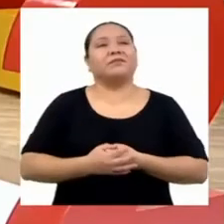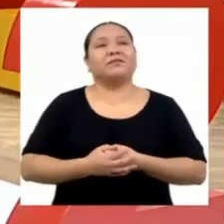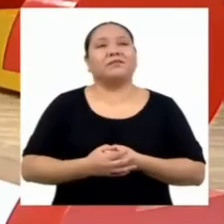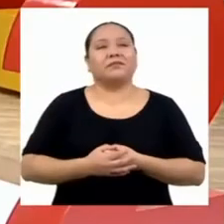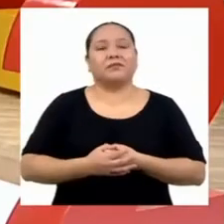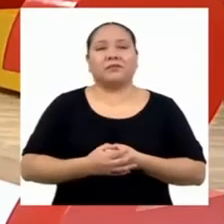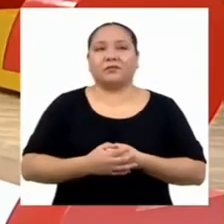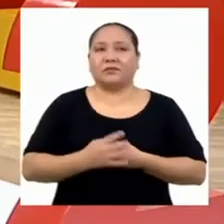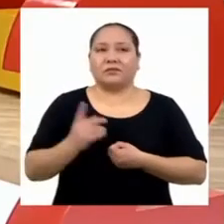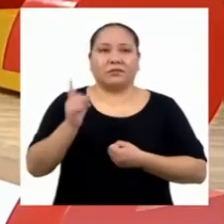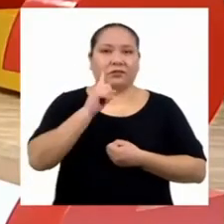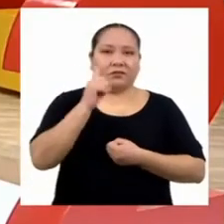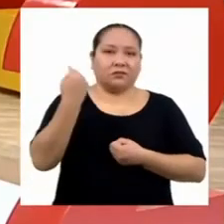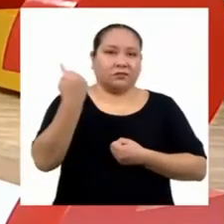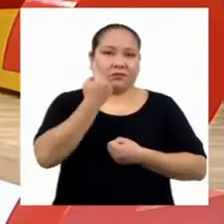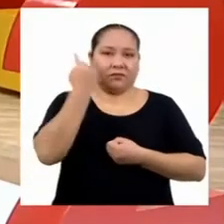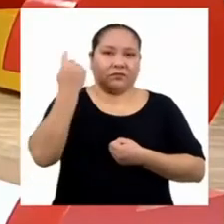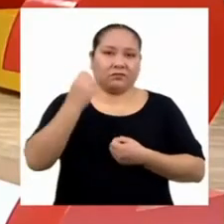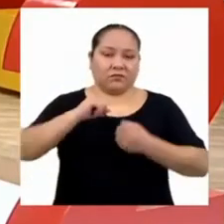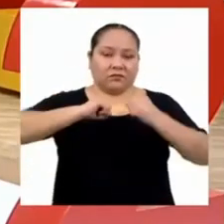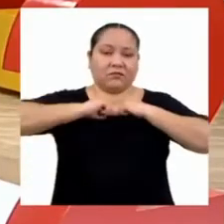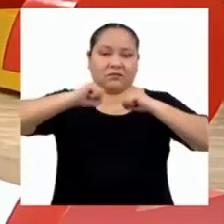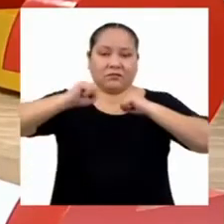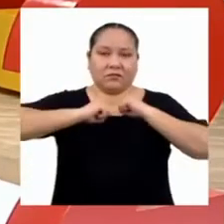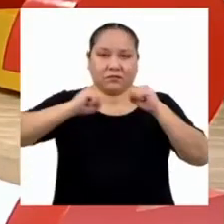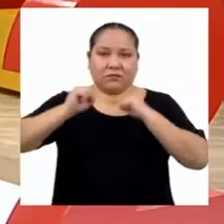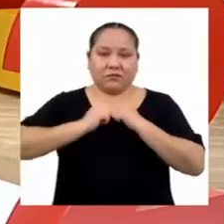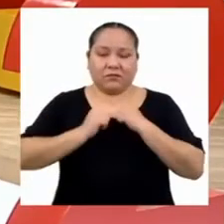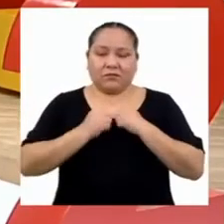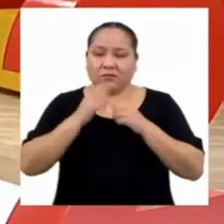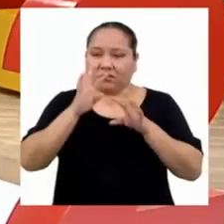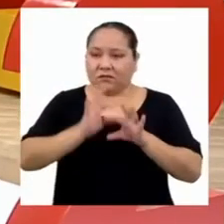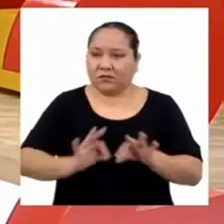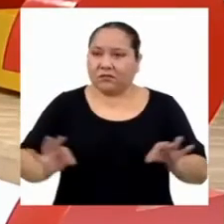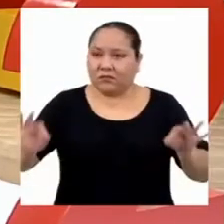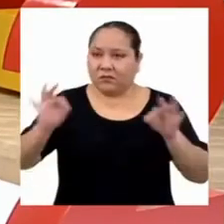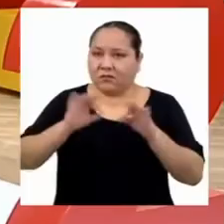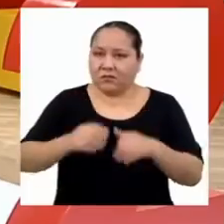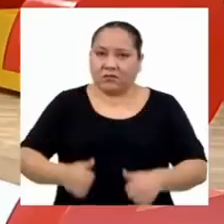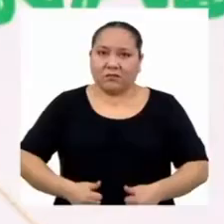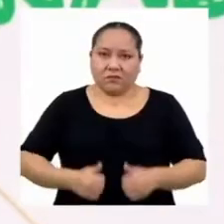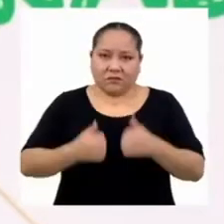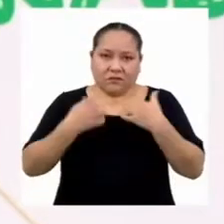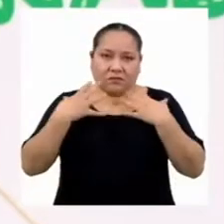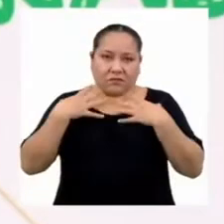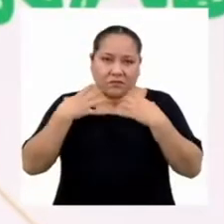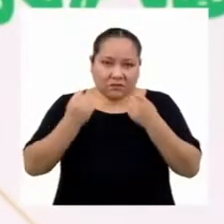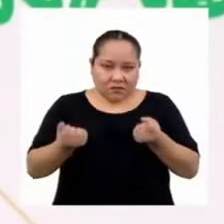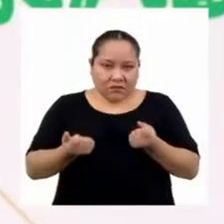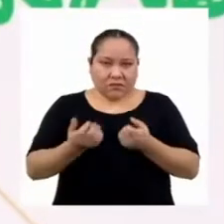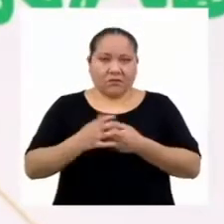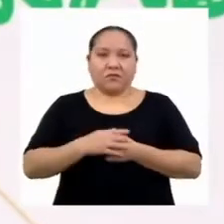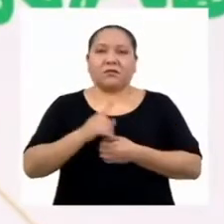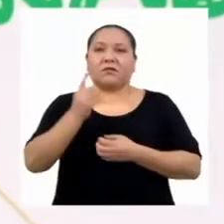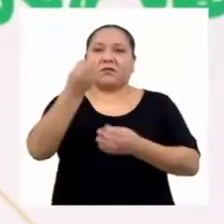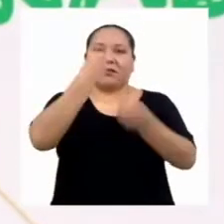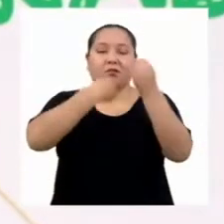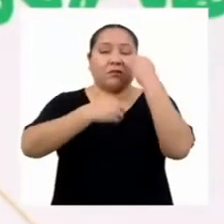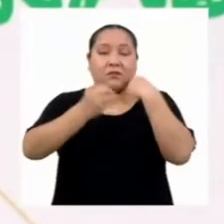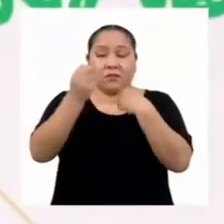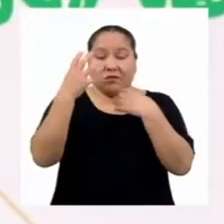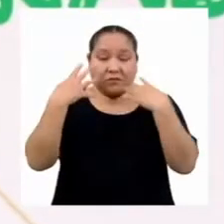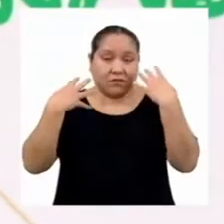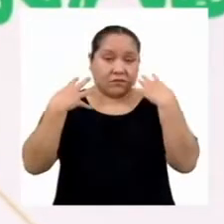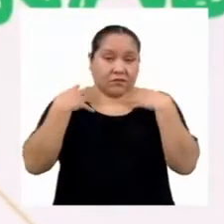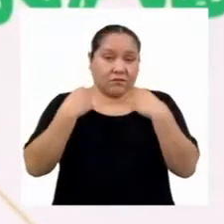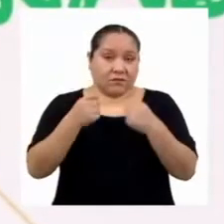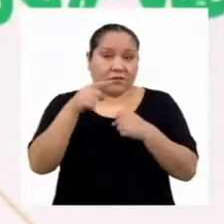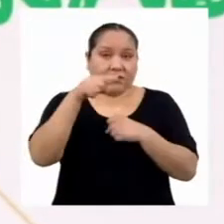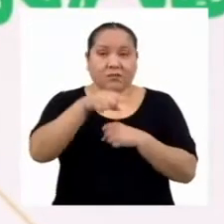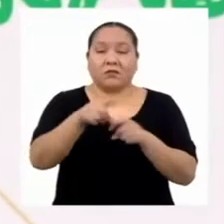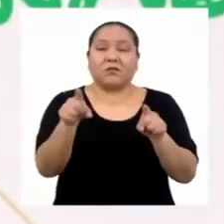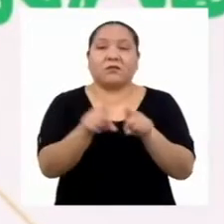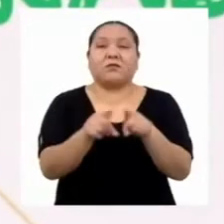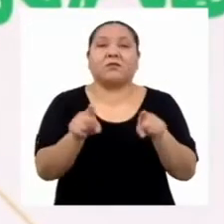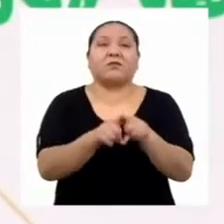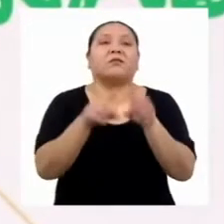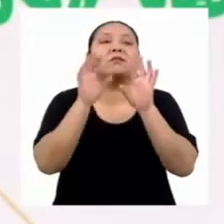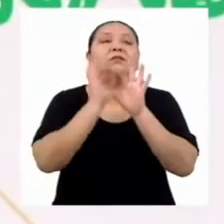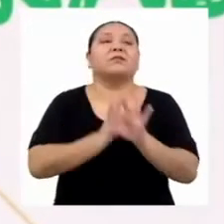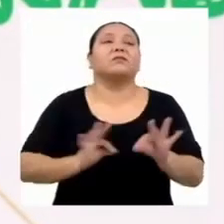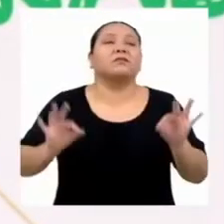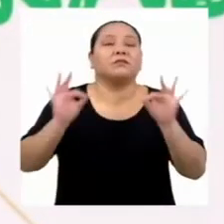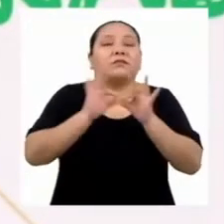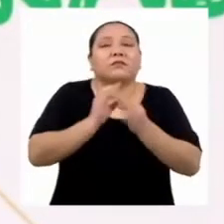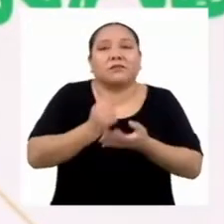No solo el ejercicio es crucial para mantener una vida sana y activa. Bueno, una alimentación saludable es otro de los factores que